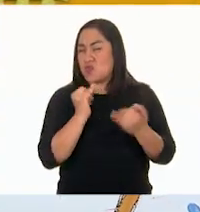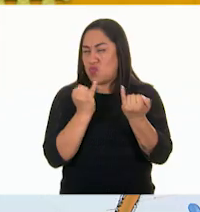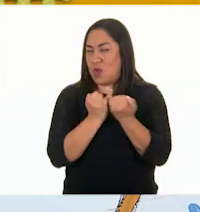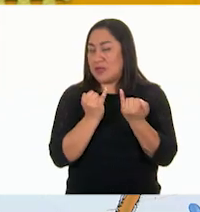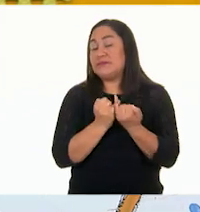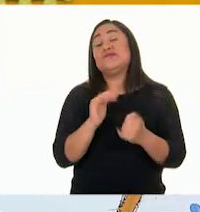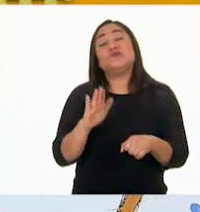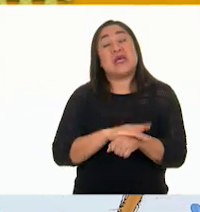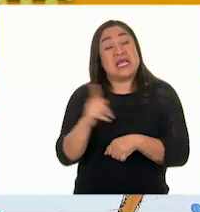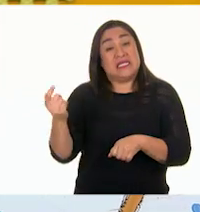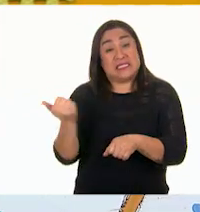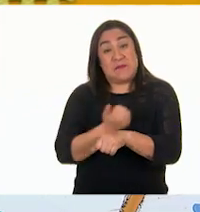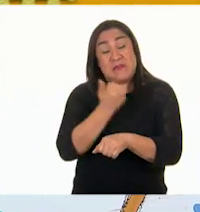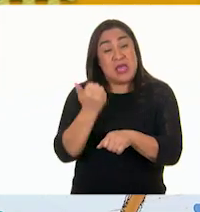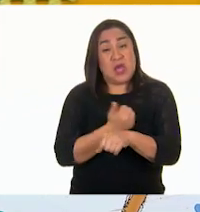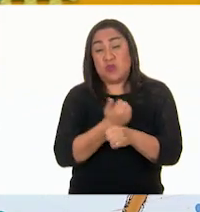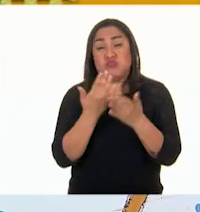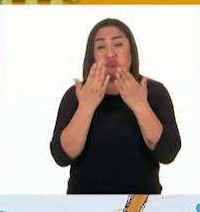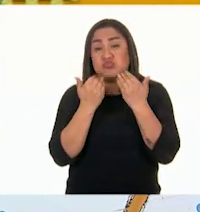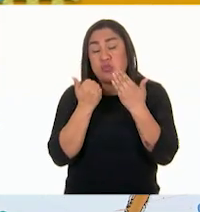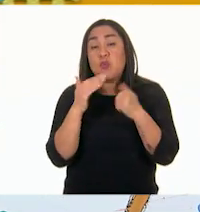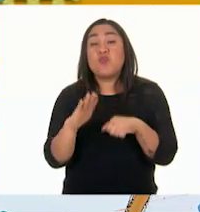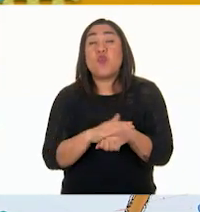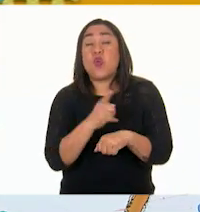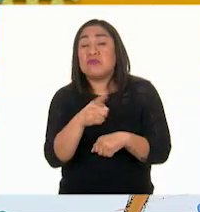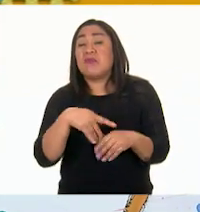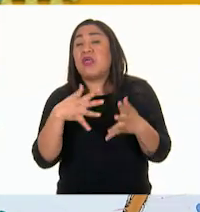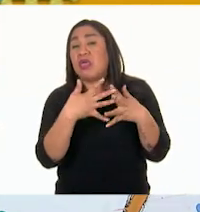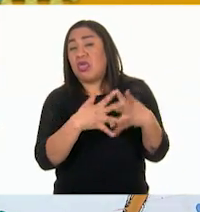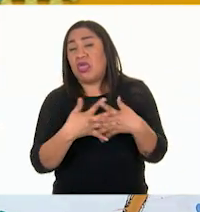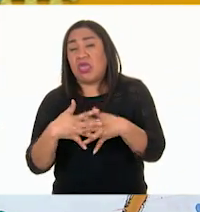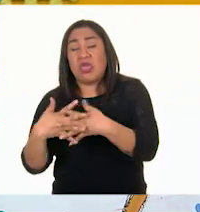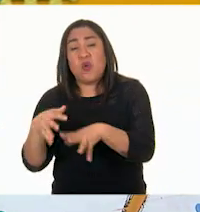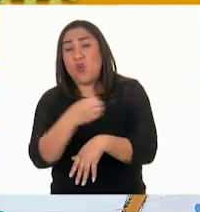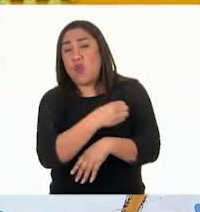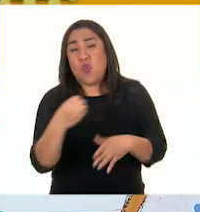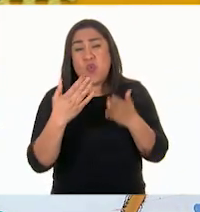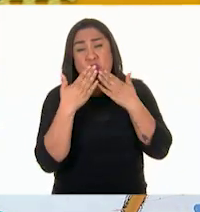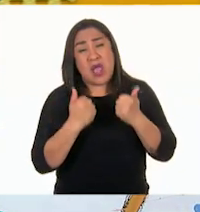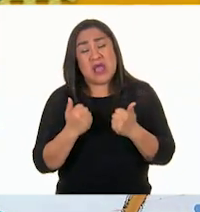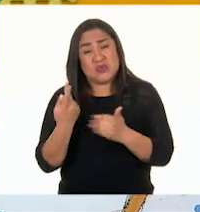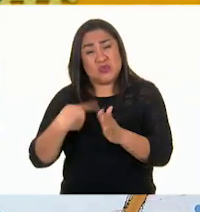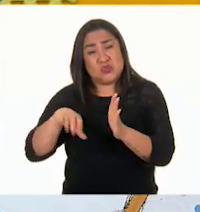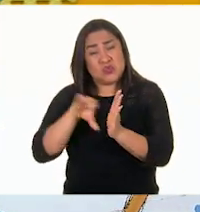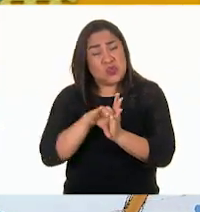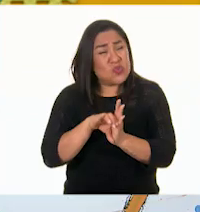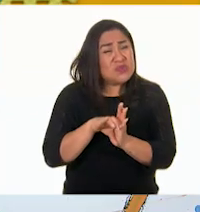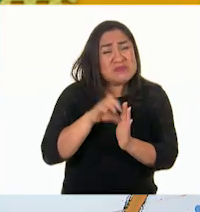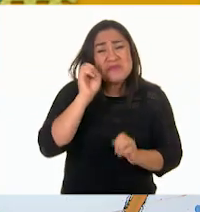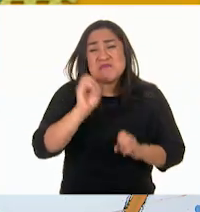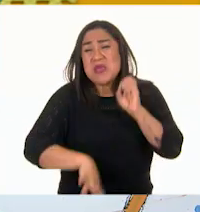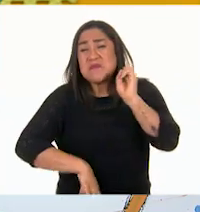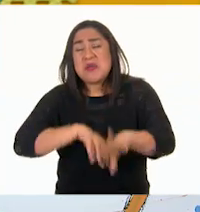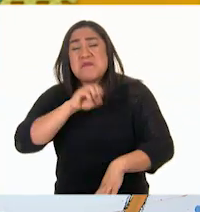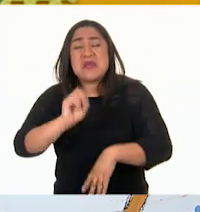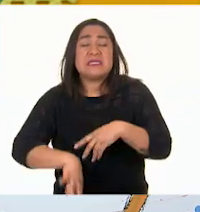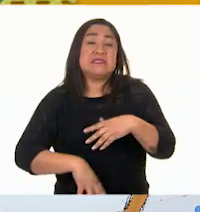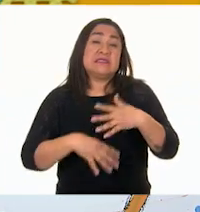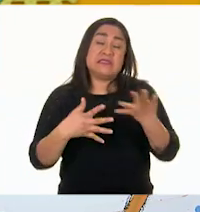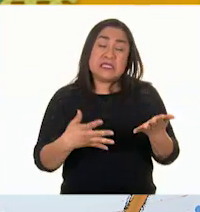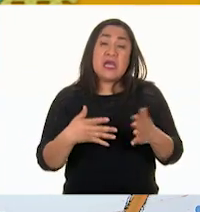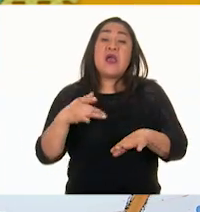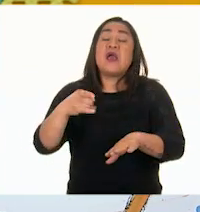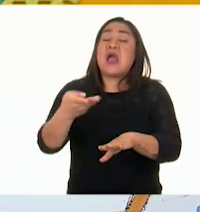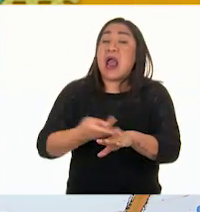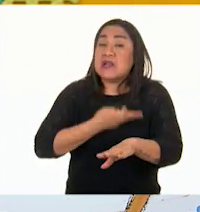No están los zapatos de Julio porque está todo desordenado, ¿verdad? Posiblemente sí. Todo está tirado en su cuarto. Los